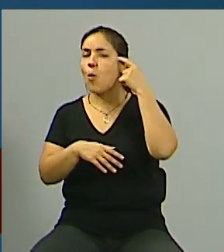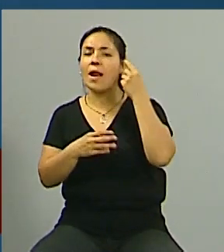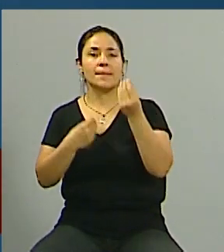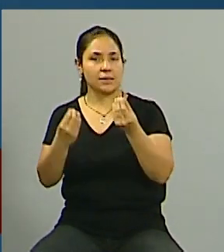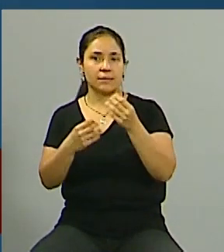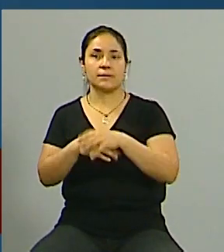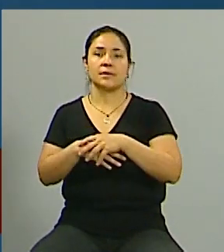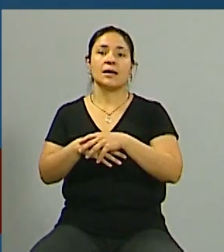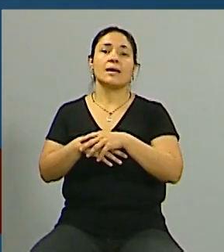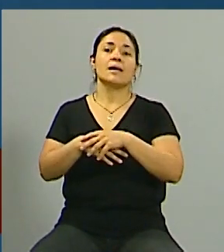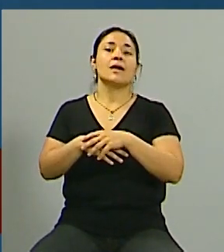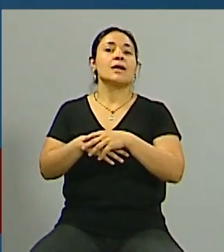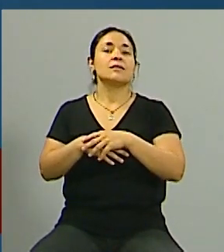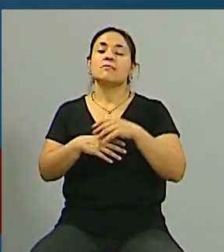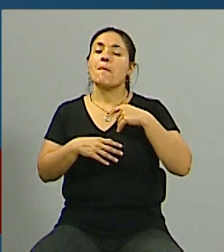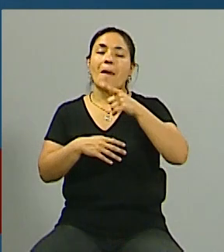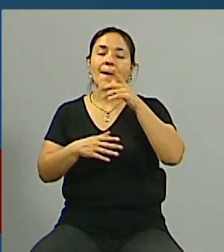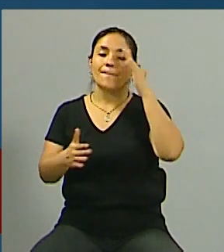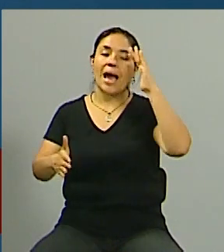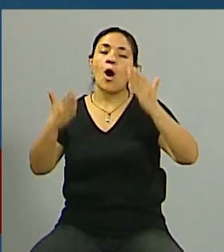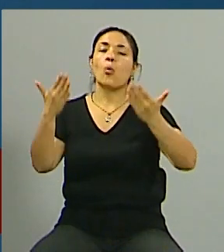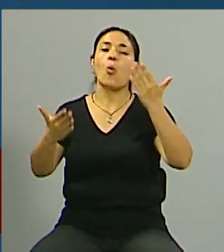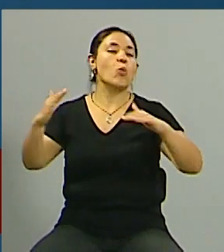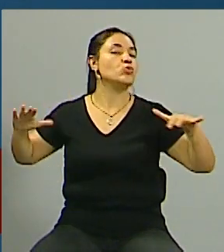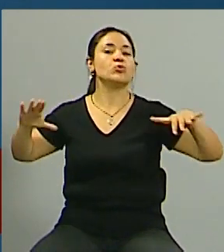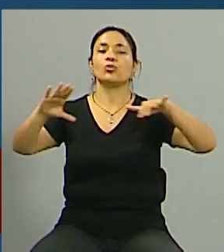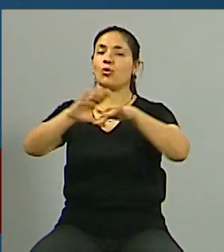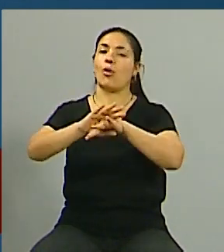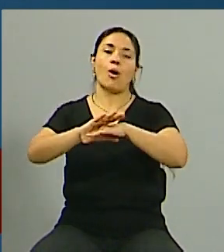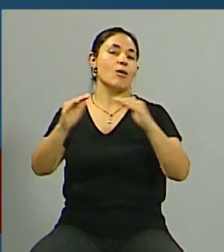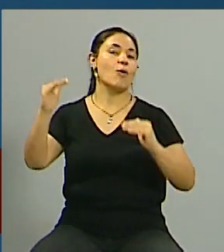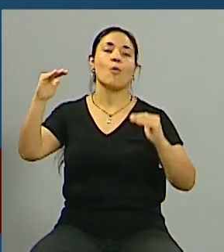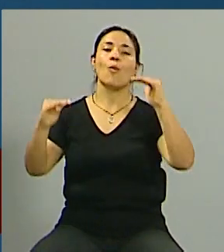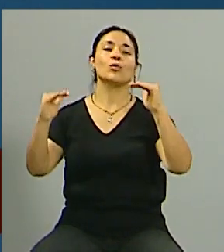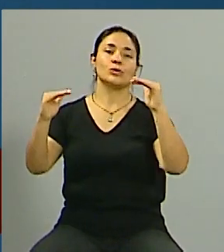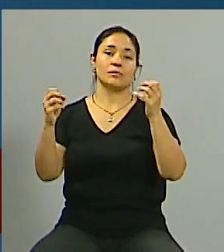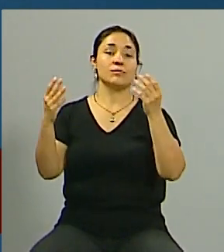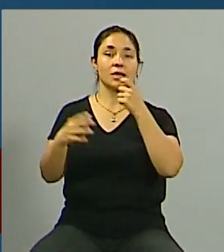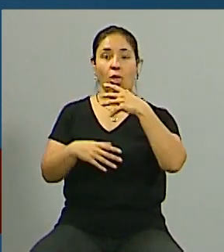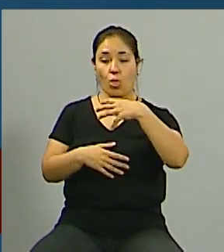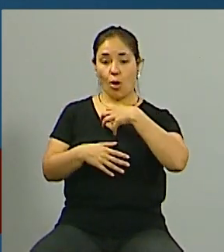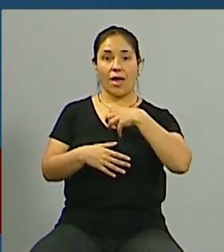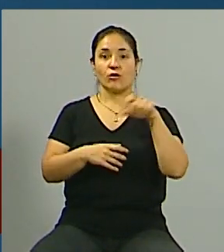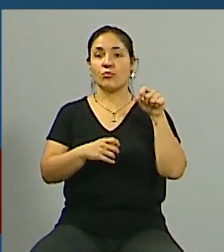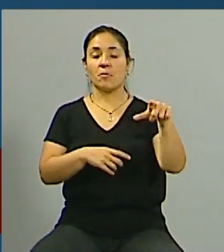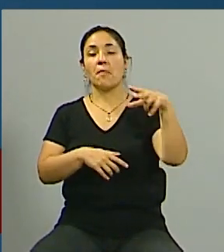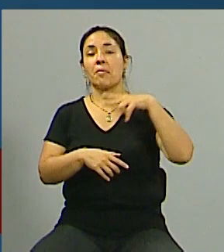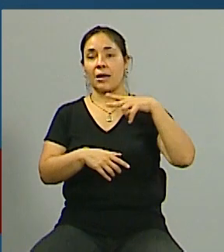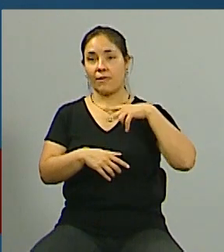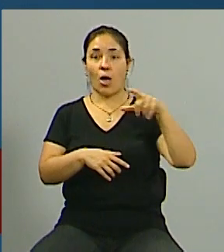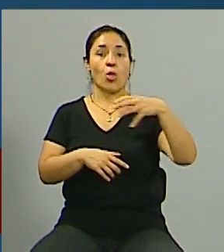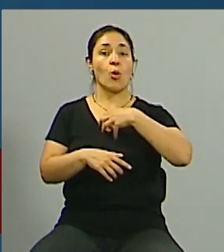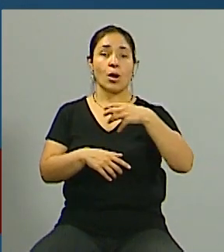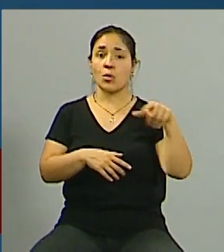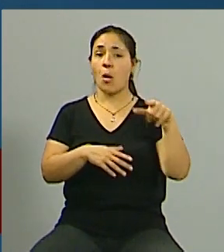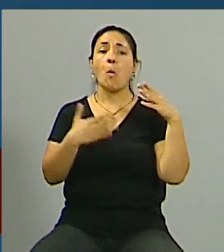Y en principio un poco más justo que el anterior porque realmente más allá de que la propiedad sea privada y el propietario